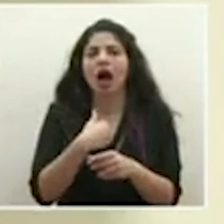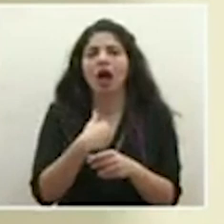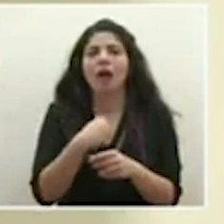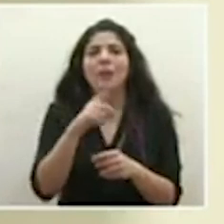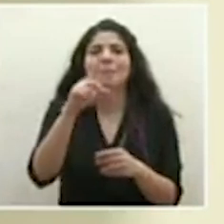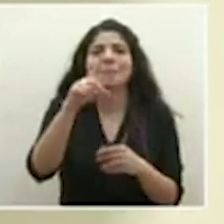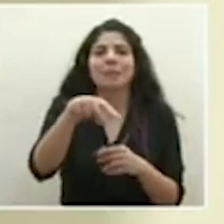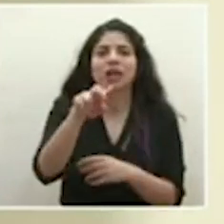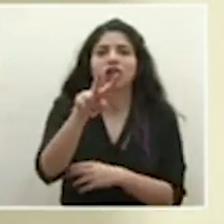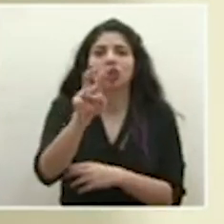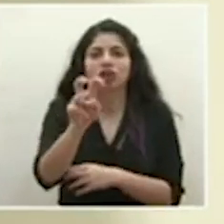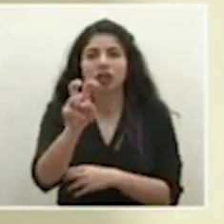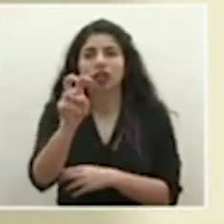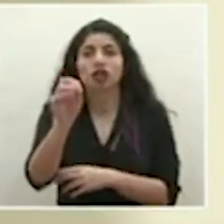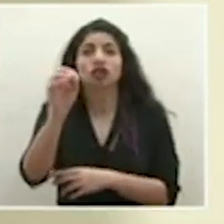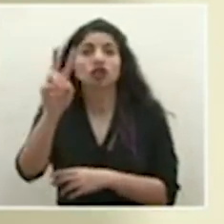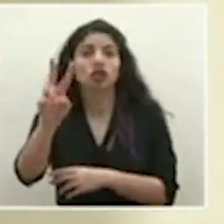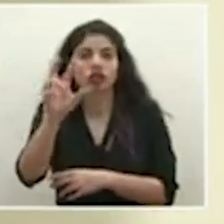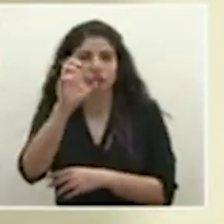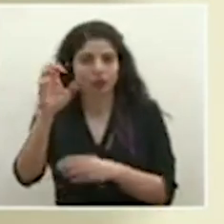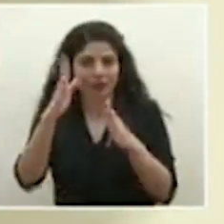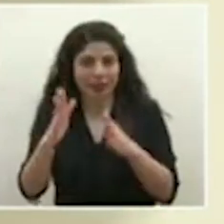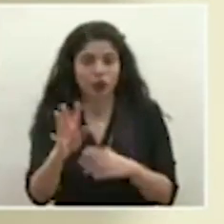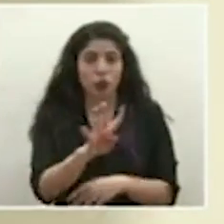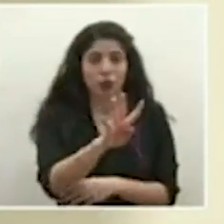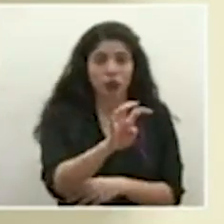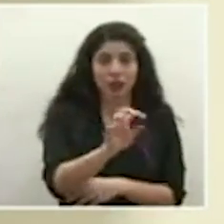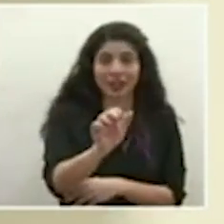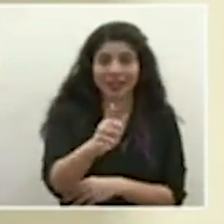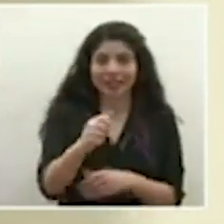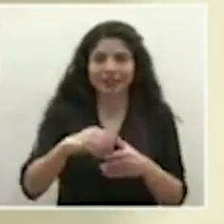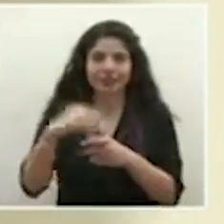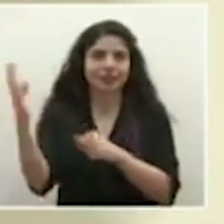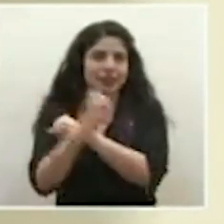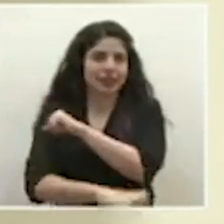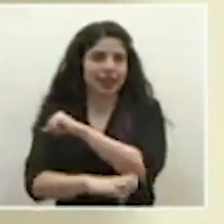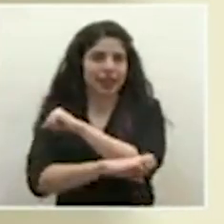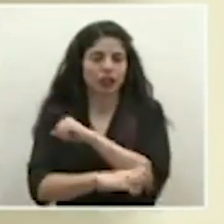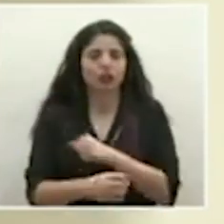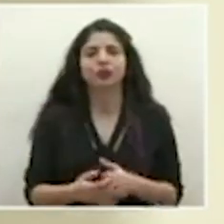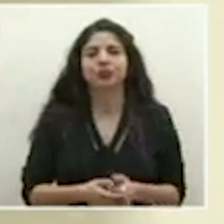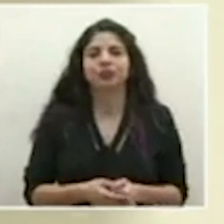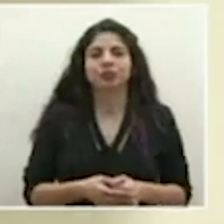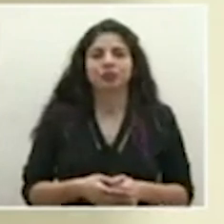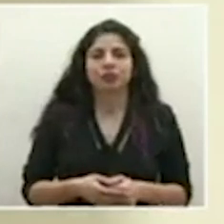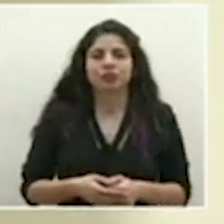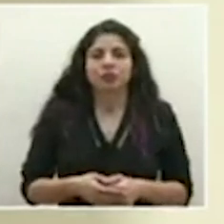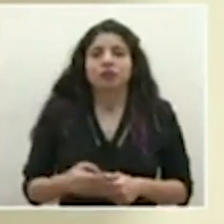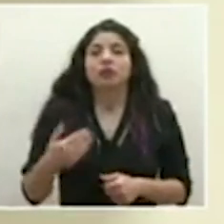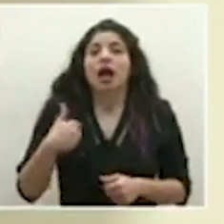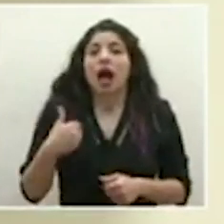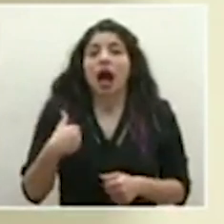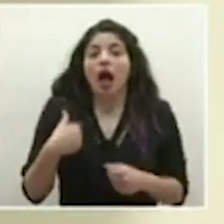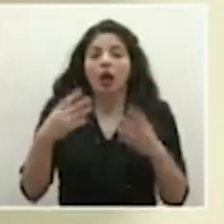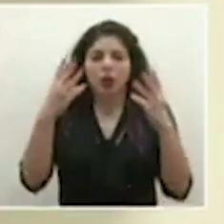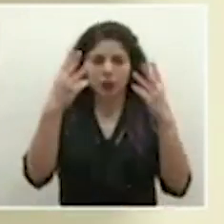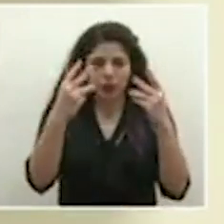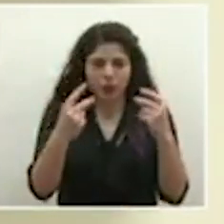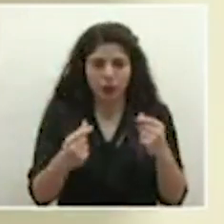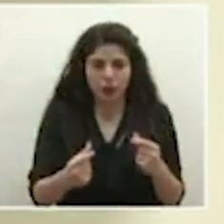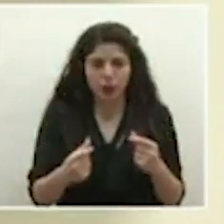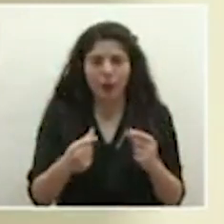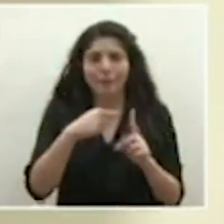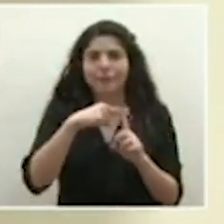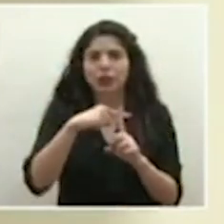es de 1,202 costarricenses y 410 extranjeros. Tenemos casos contabilizados